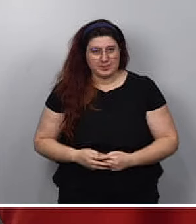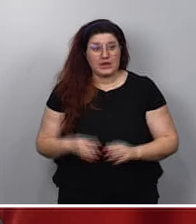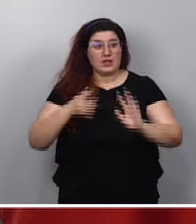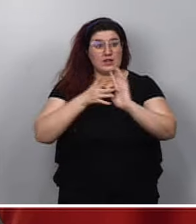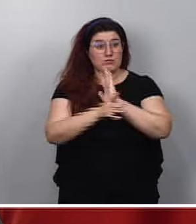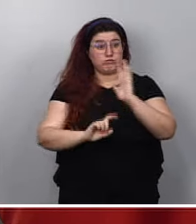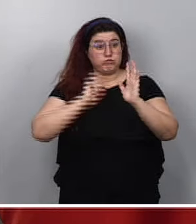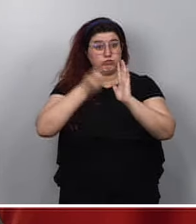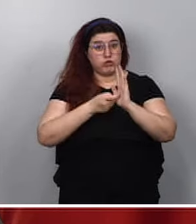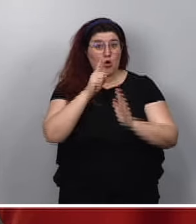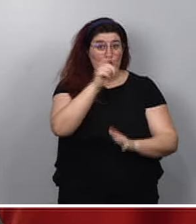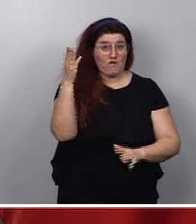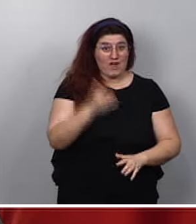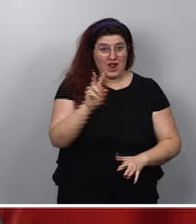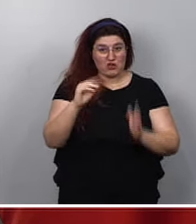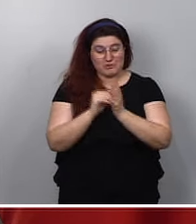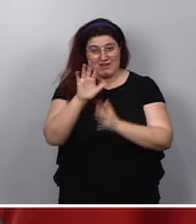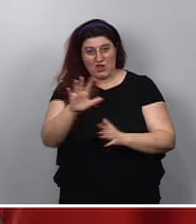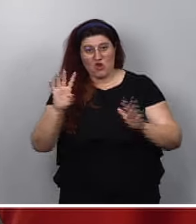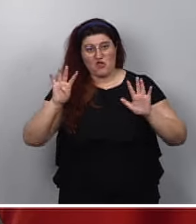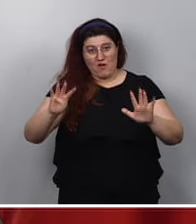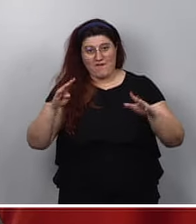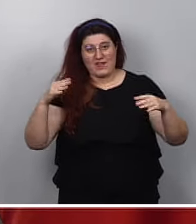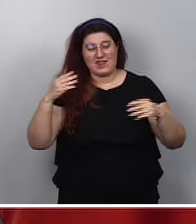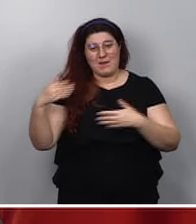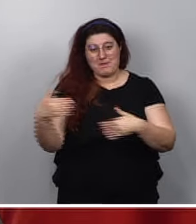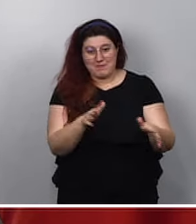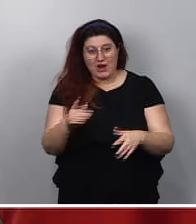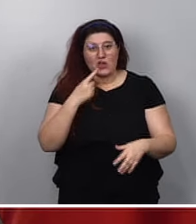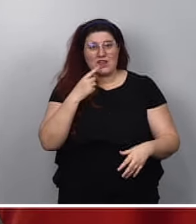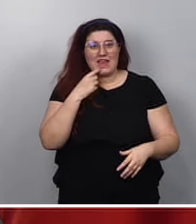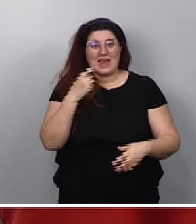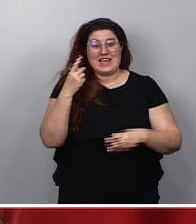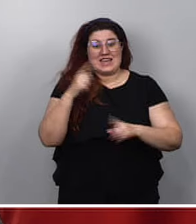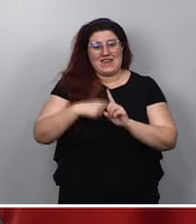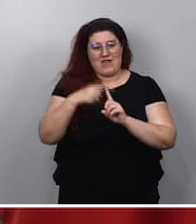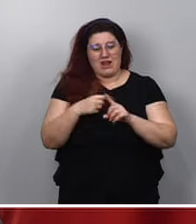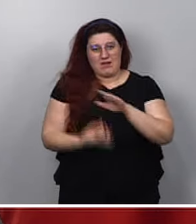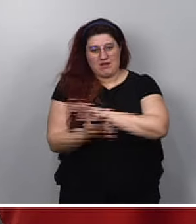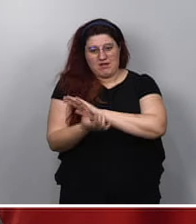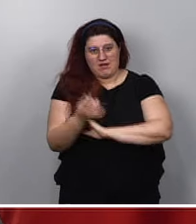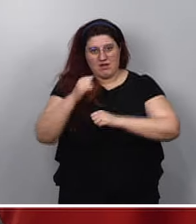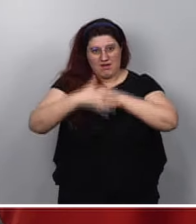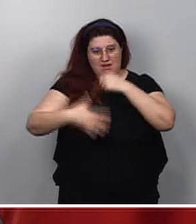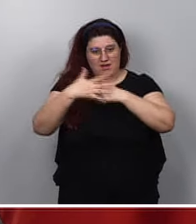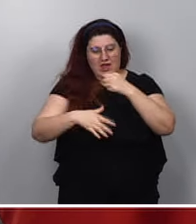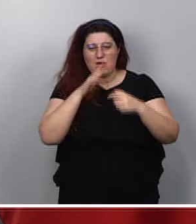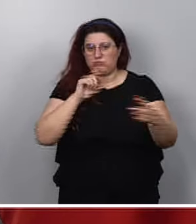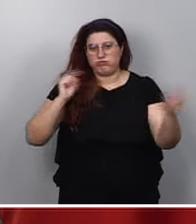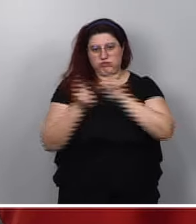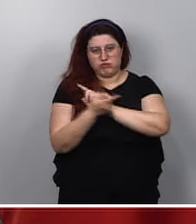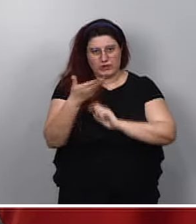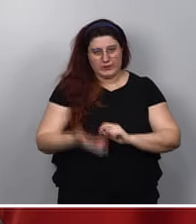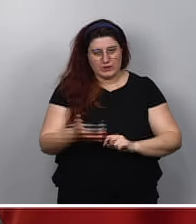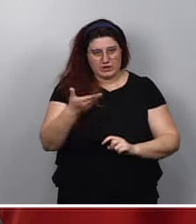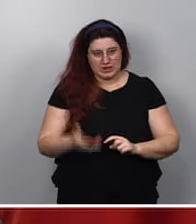1.2005, de 9 de marzo, que regula el régimen de comercio y derechos de emisión, para introducir cambios importantes. El primero de